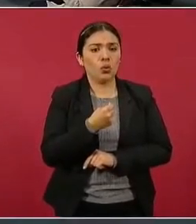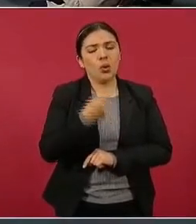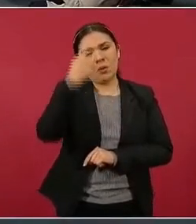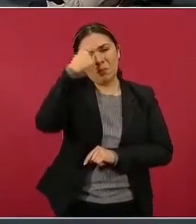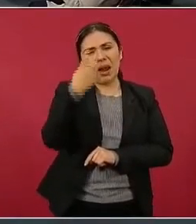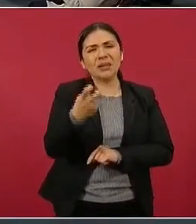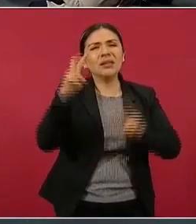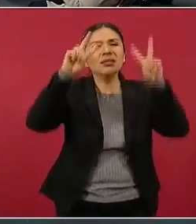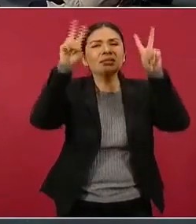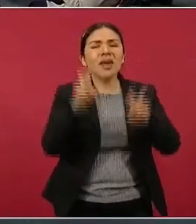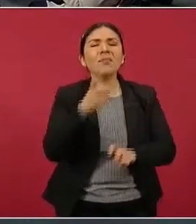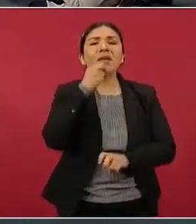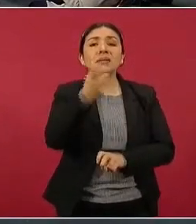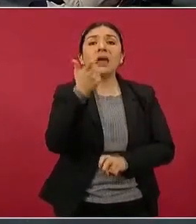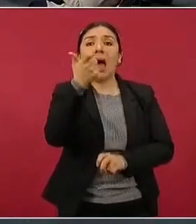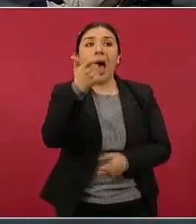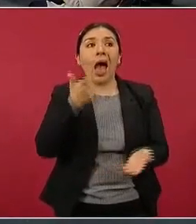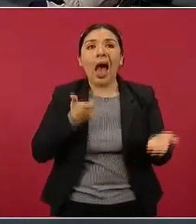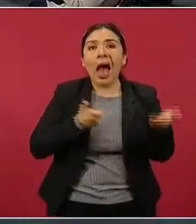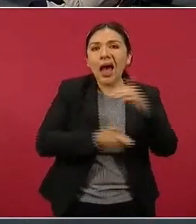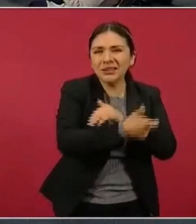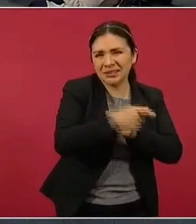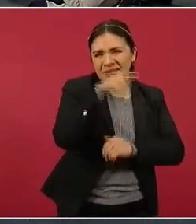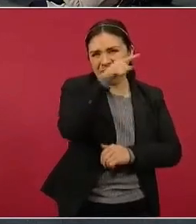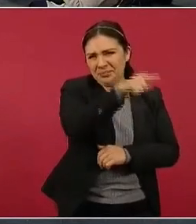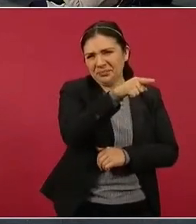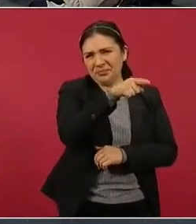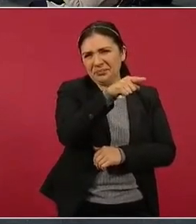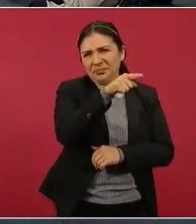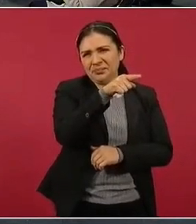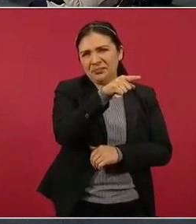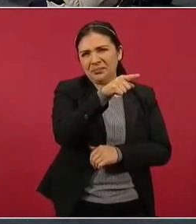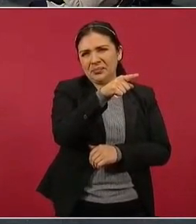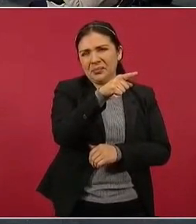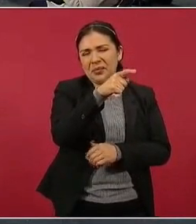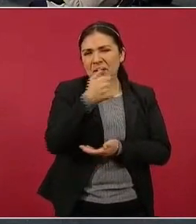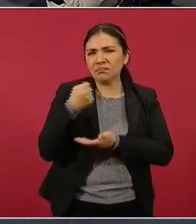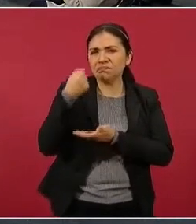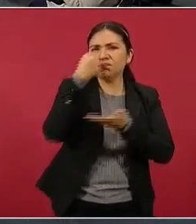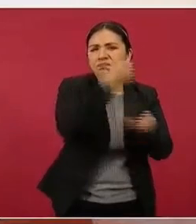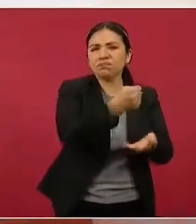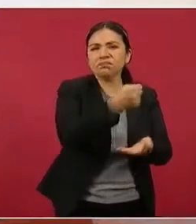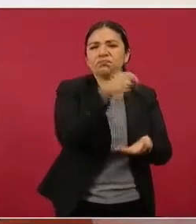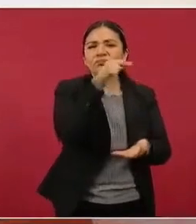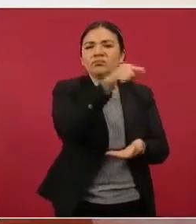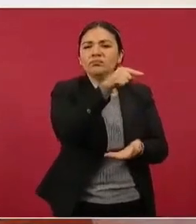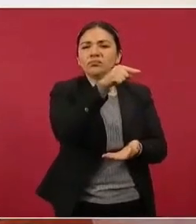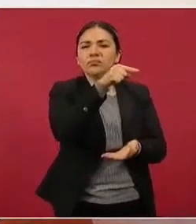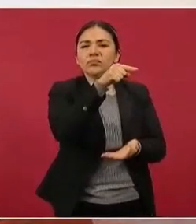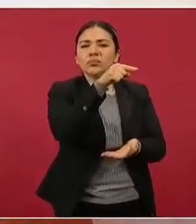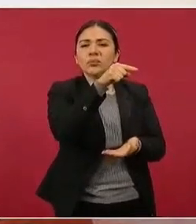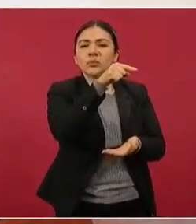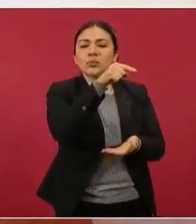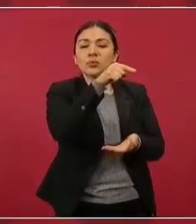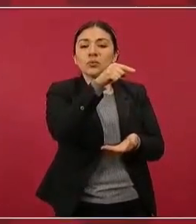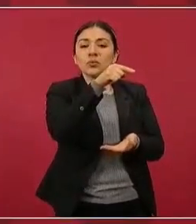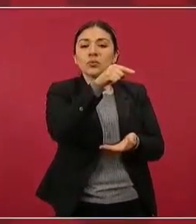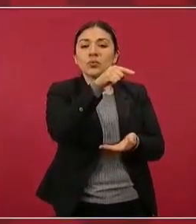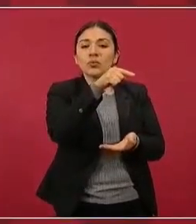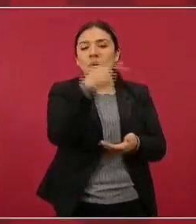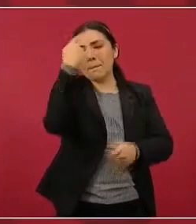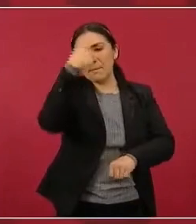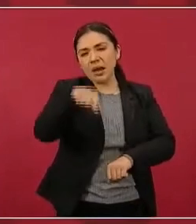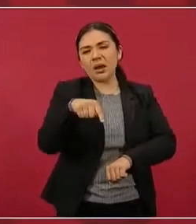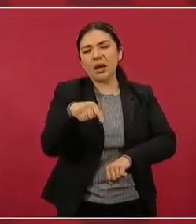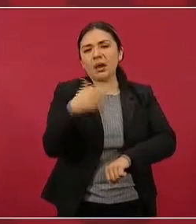esto del dinero que recibió en un proceso